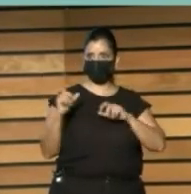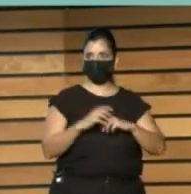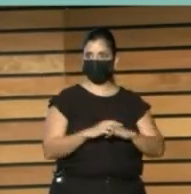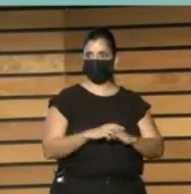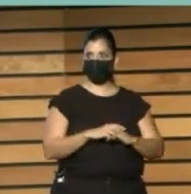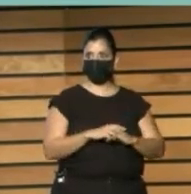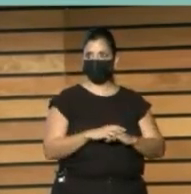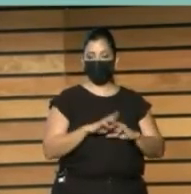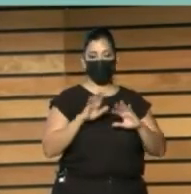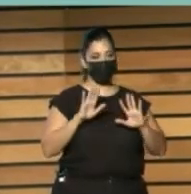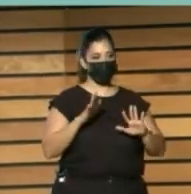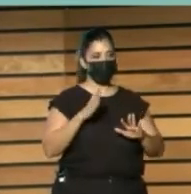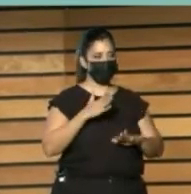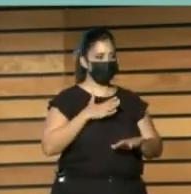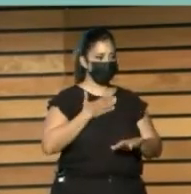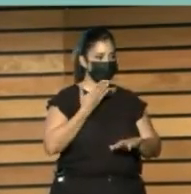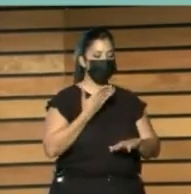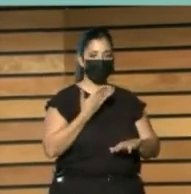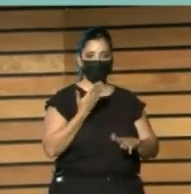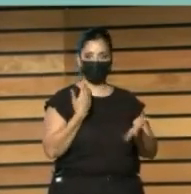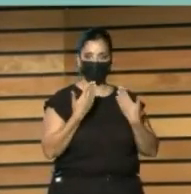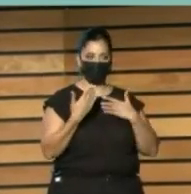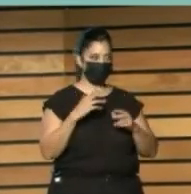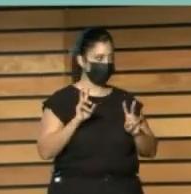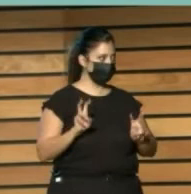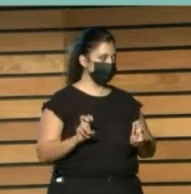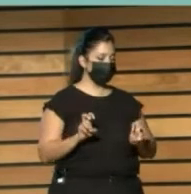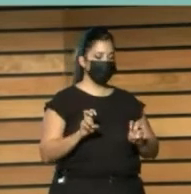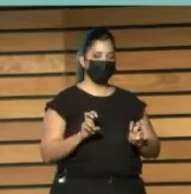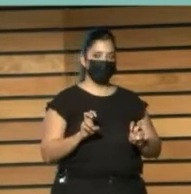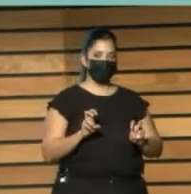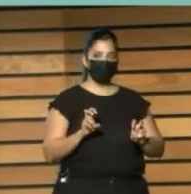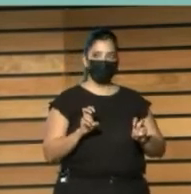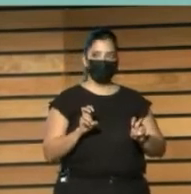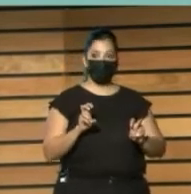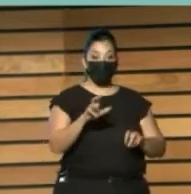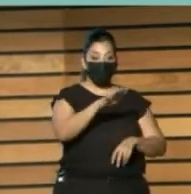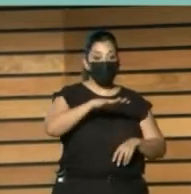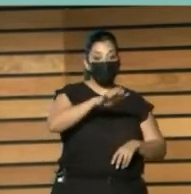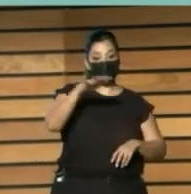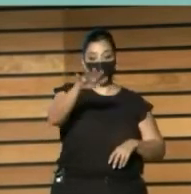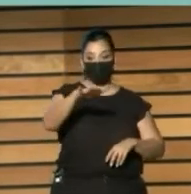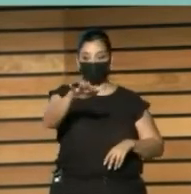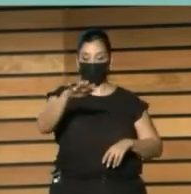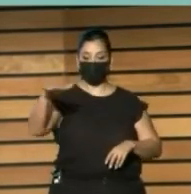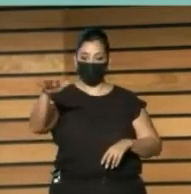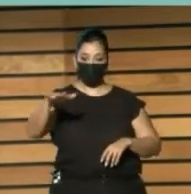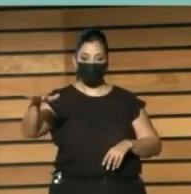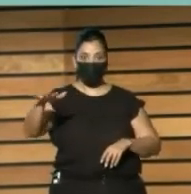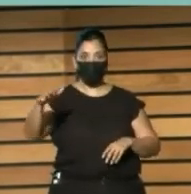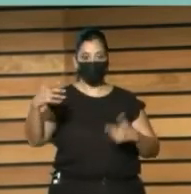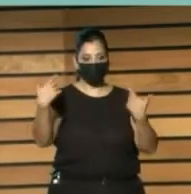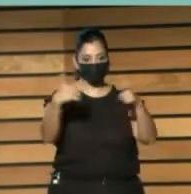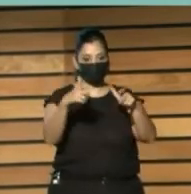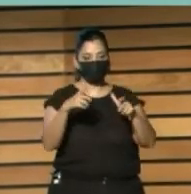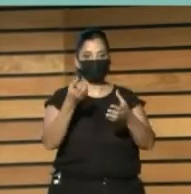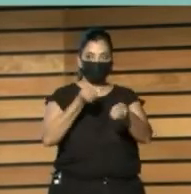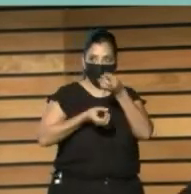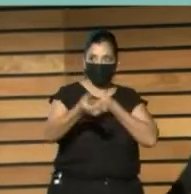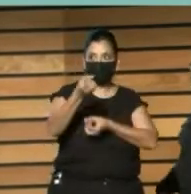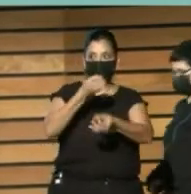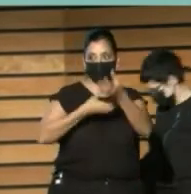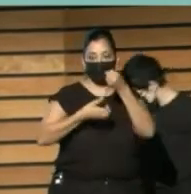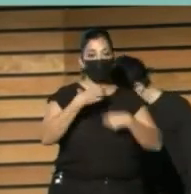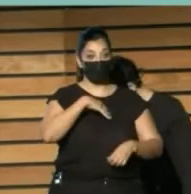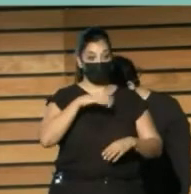Pero podemos En general Podemos Que espacios De encuentro De alta intensidad Son espacios Y lugares